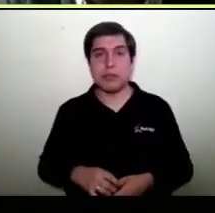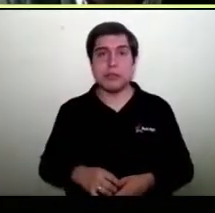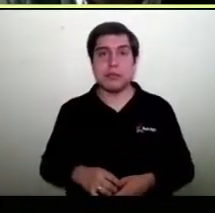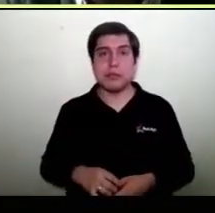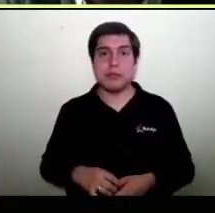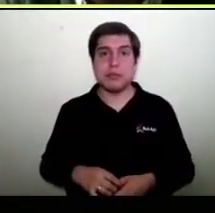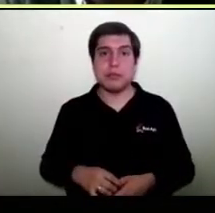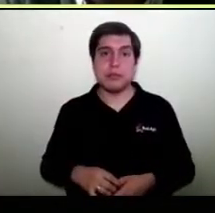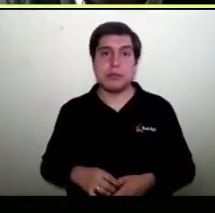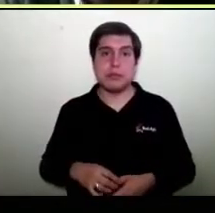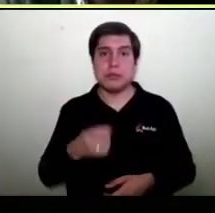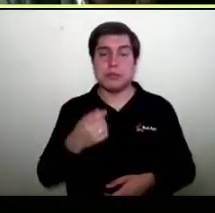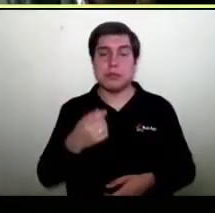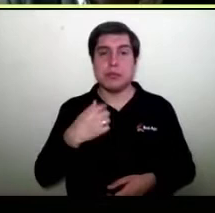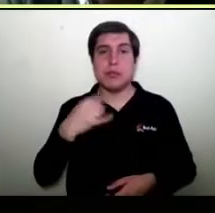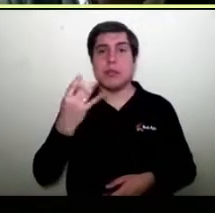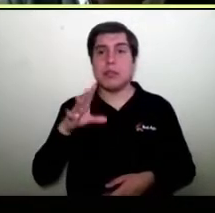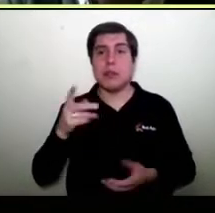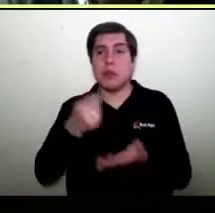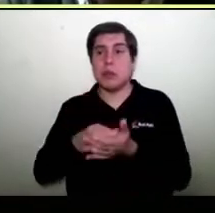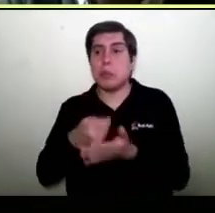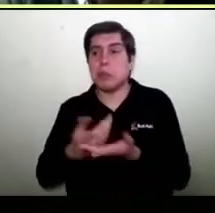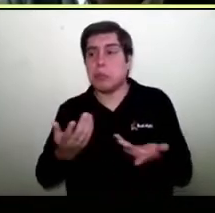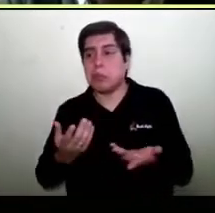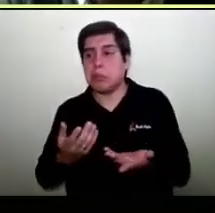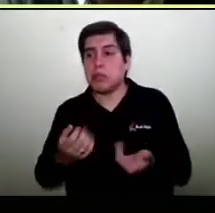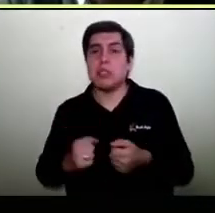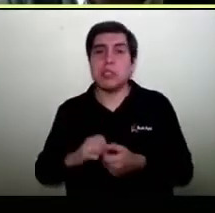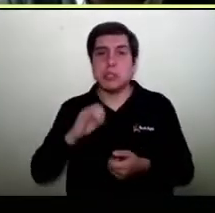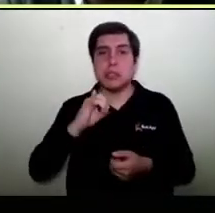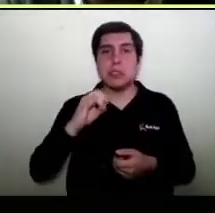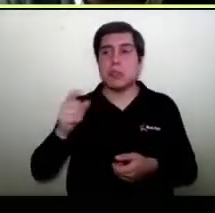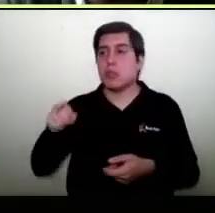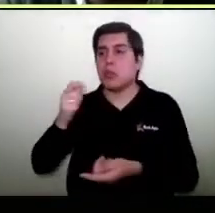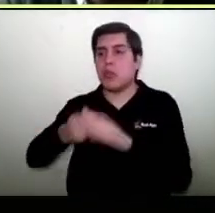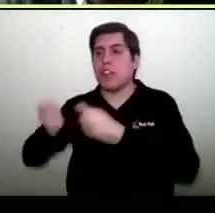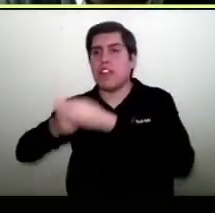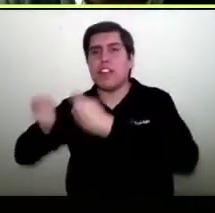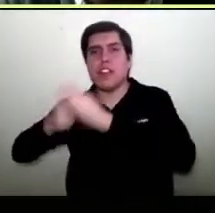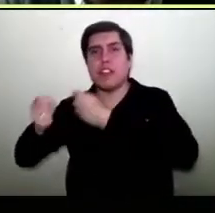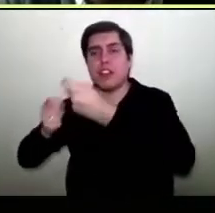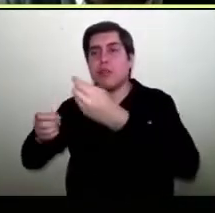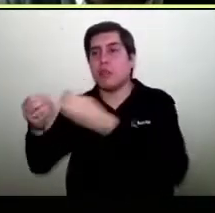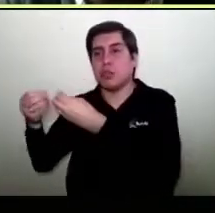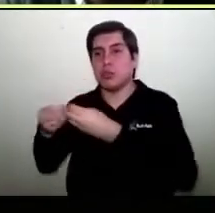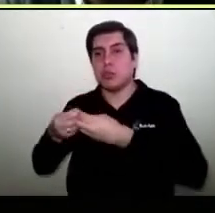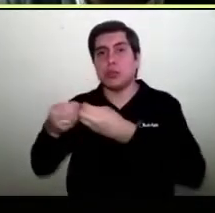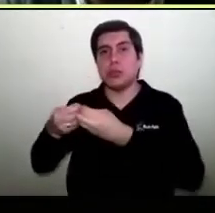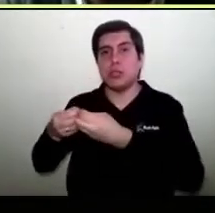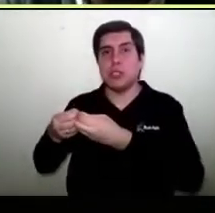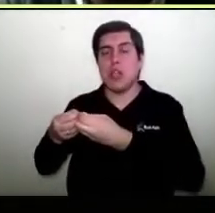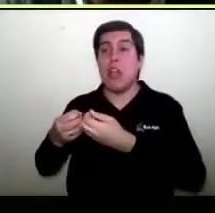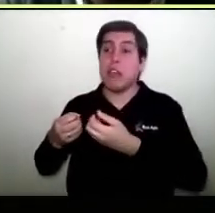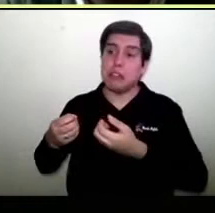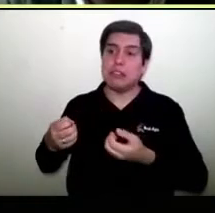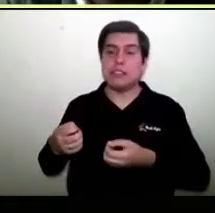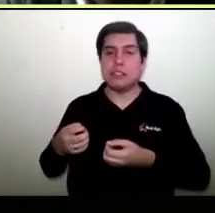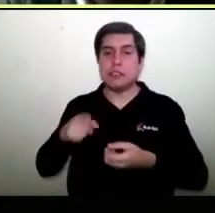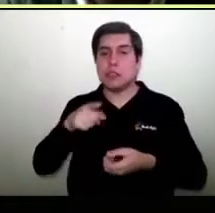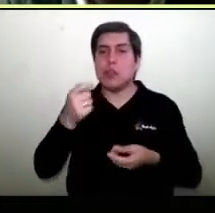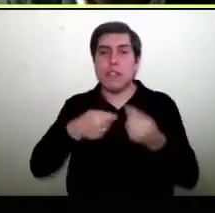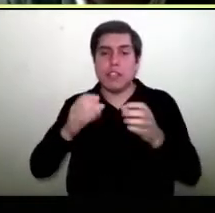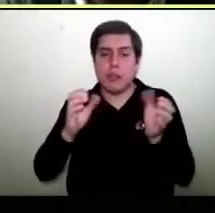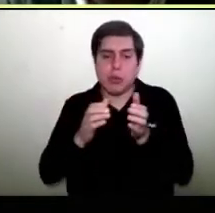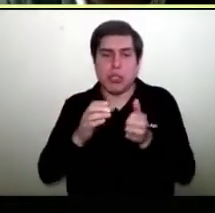acá que me cobran solo comisión. Sí, pero solo comisión cuando empiezas a vender harto es mucho dinero. Cuando empiezas a vender poco también es mucho dinero porque es un